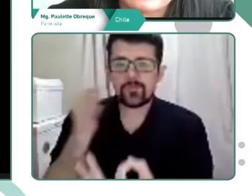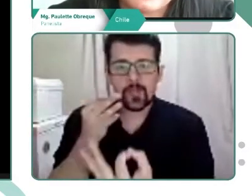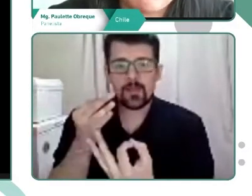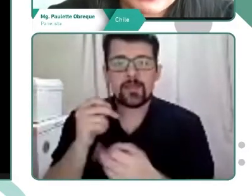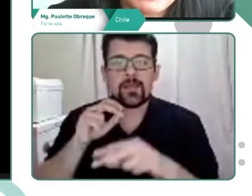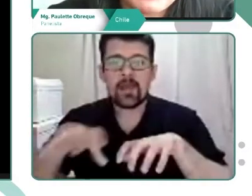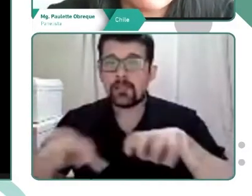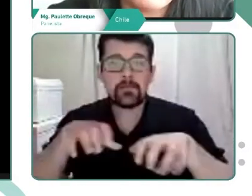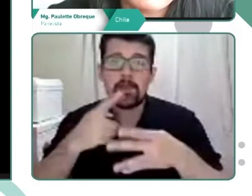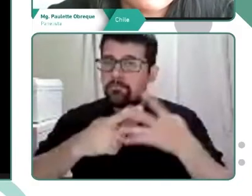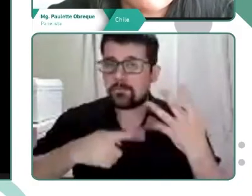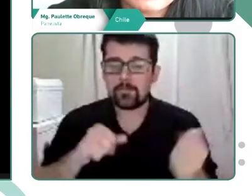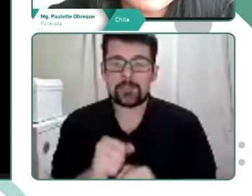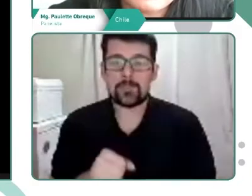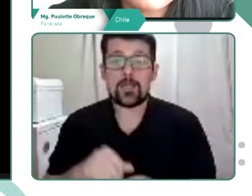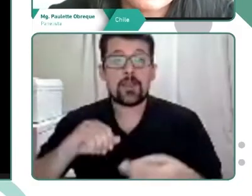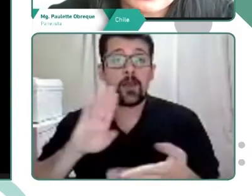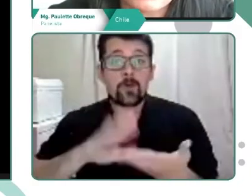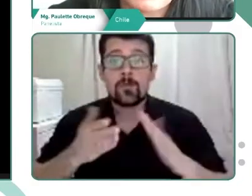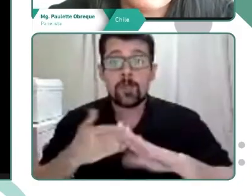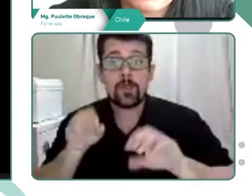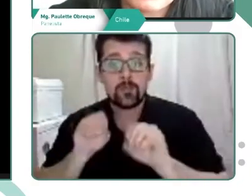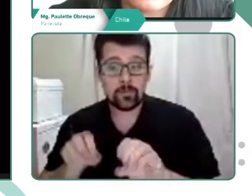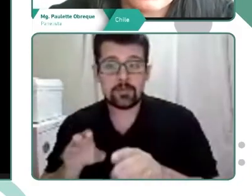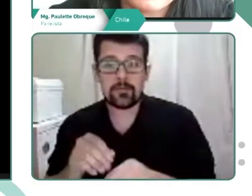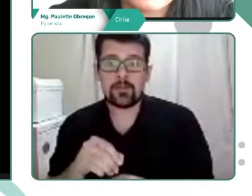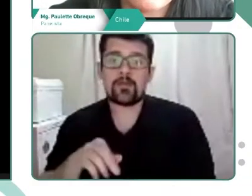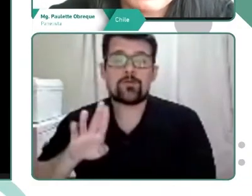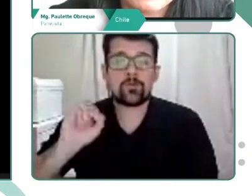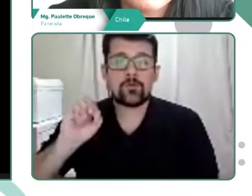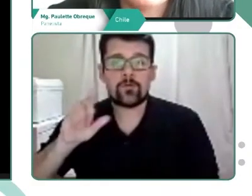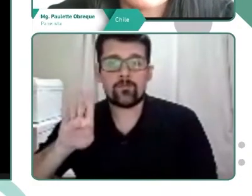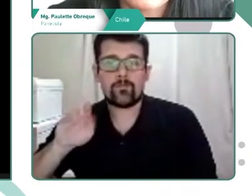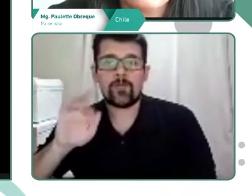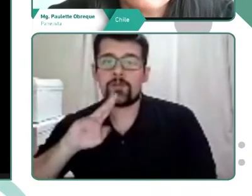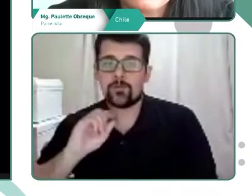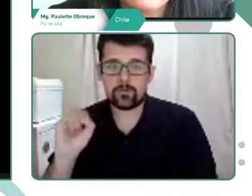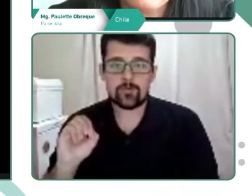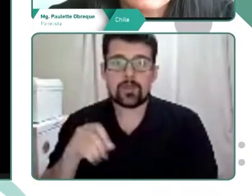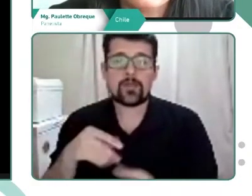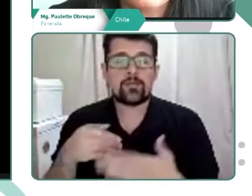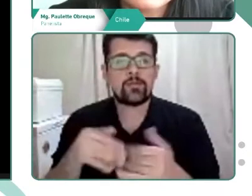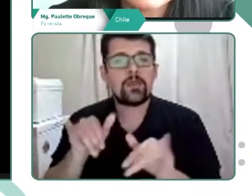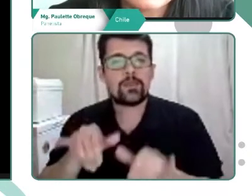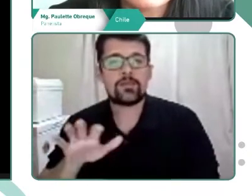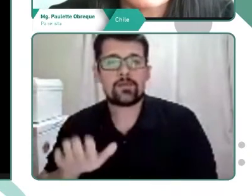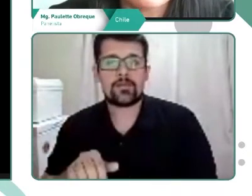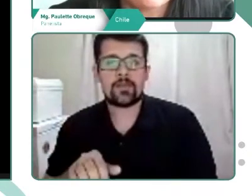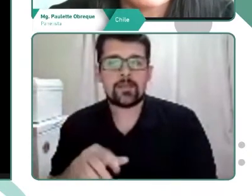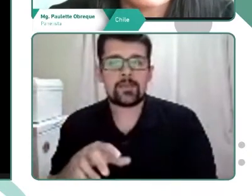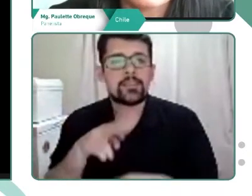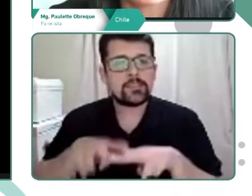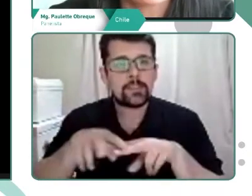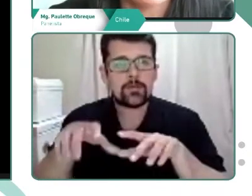aplicadas. En la comunidad escolar de la Escuela Roberto Ojeda Torres de Reumen, los encuentros diálogicos lectores se